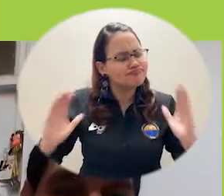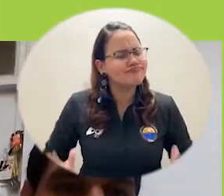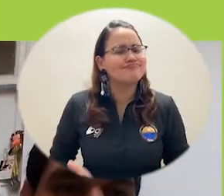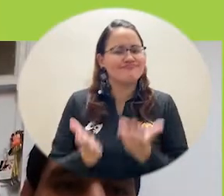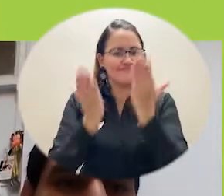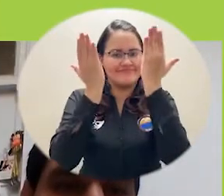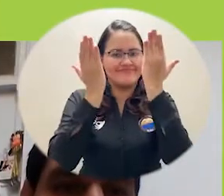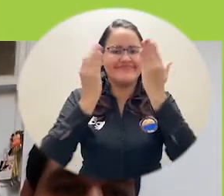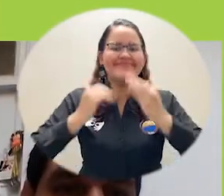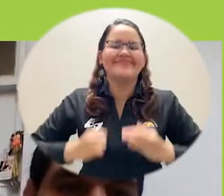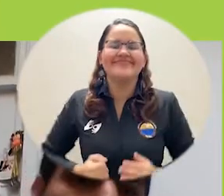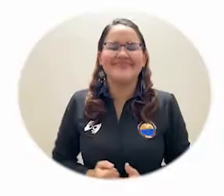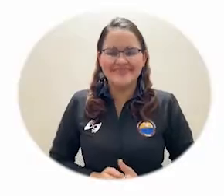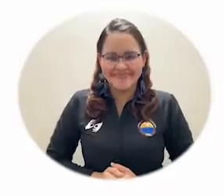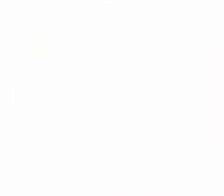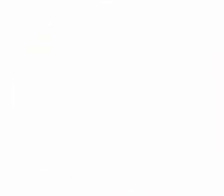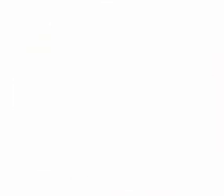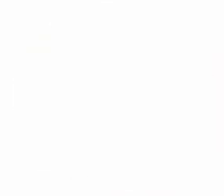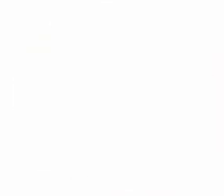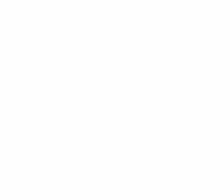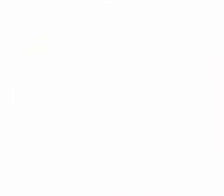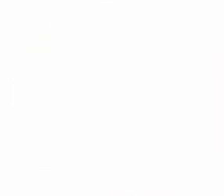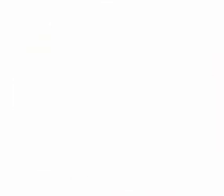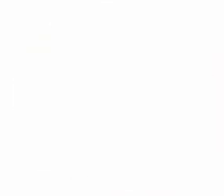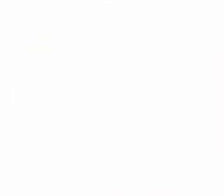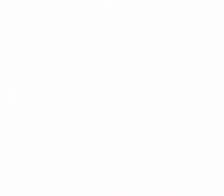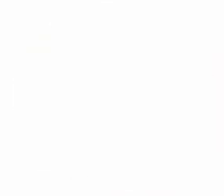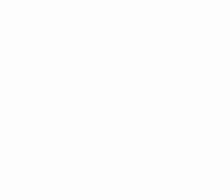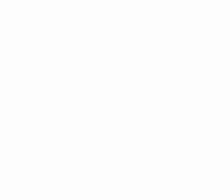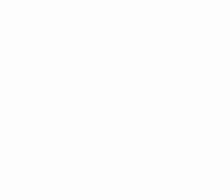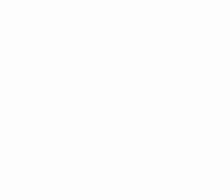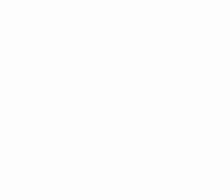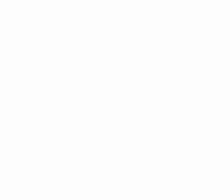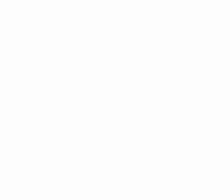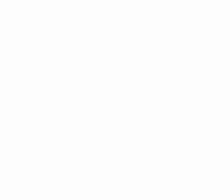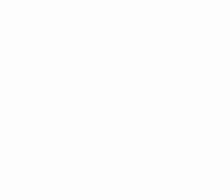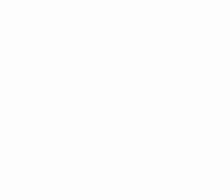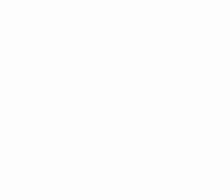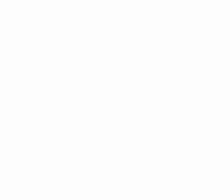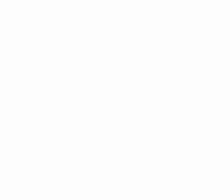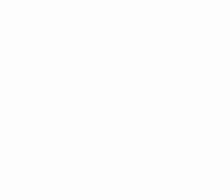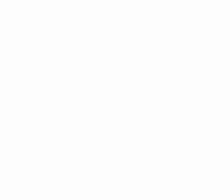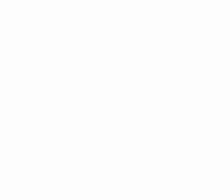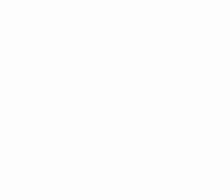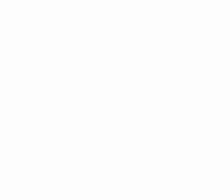Universidad del Magdalena, más incluyente e innovadora.